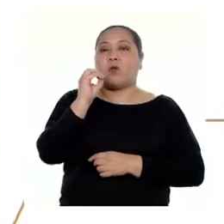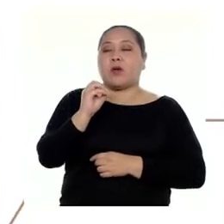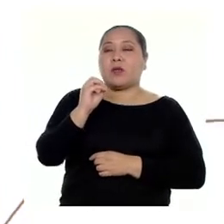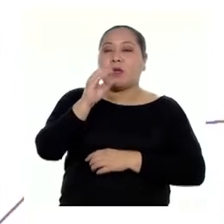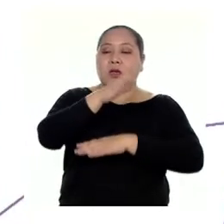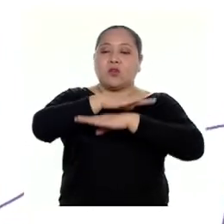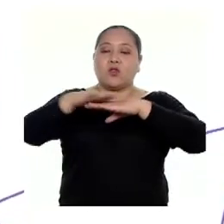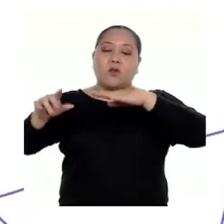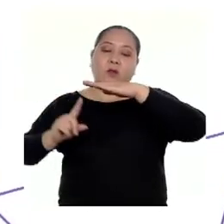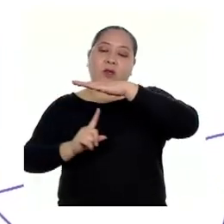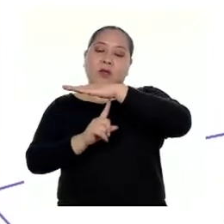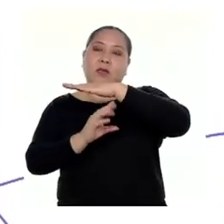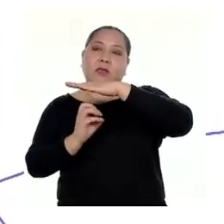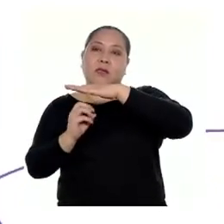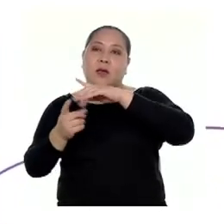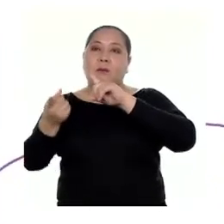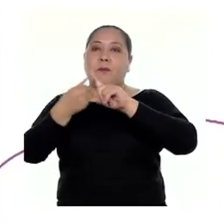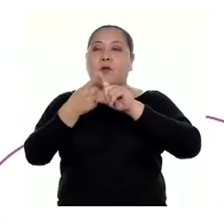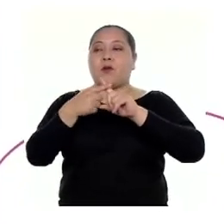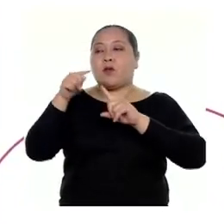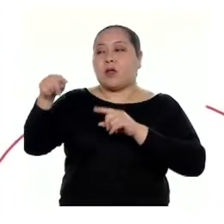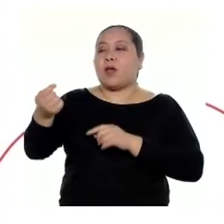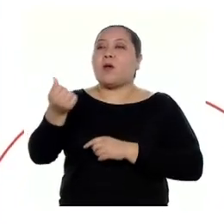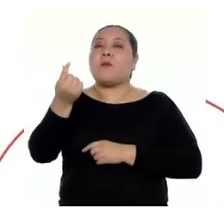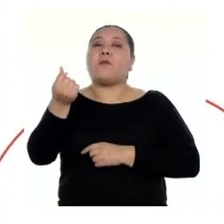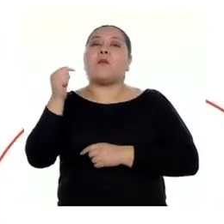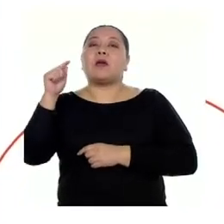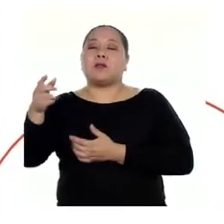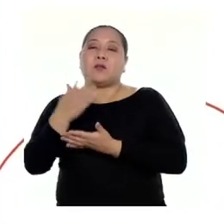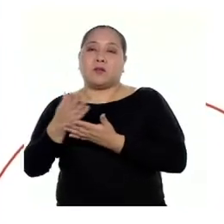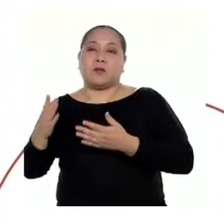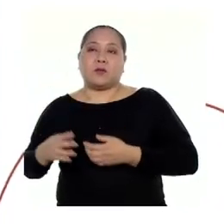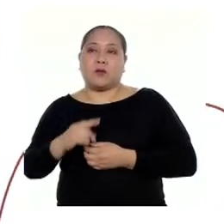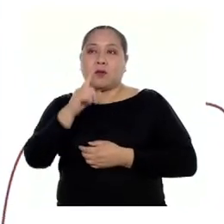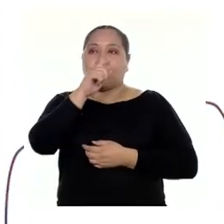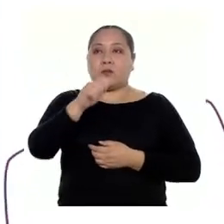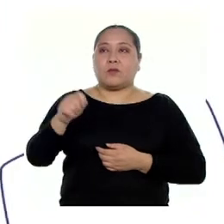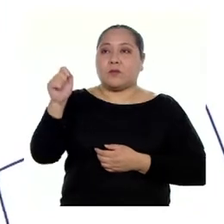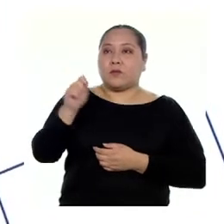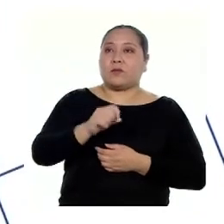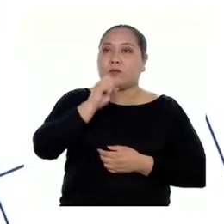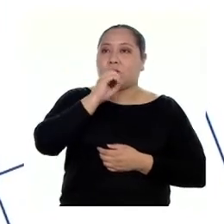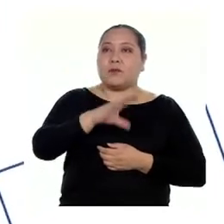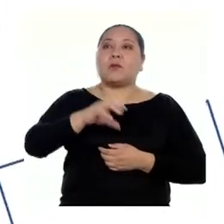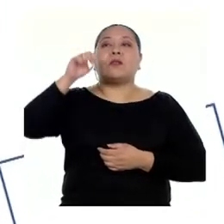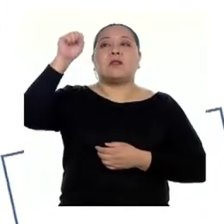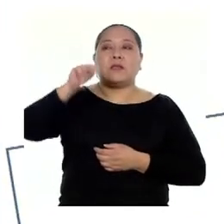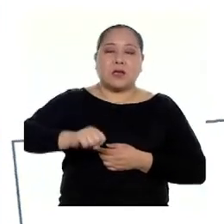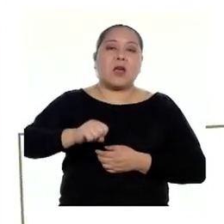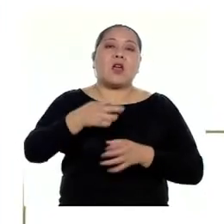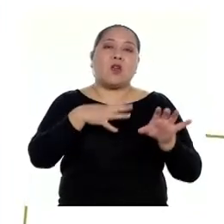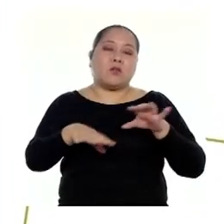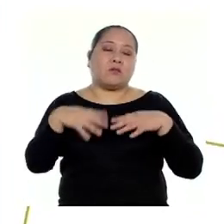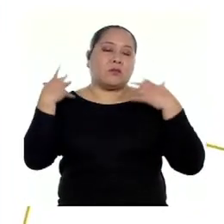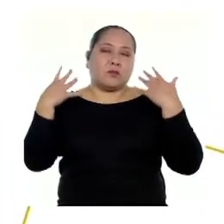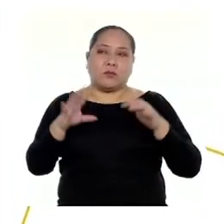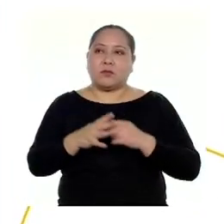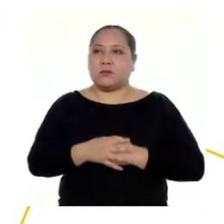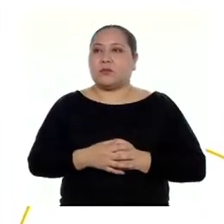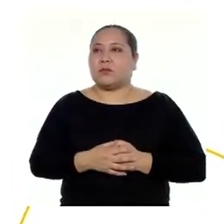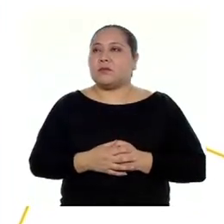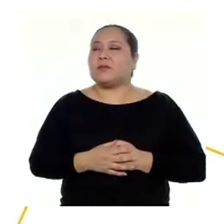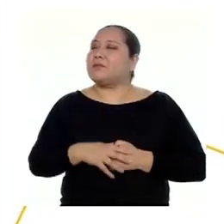sobre 100 multiplicado por el precio. En ese caso marcaría el recuadro que dice, lo hice completamente, ¿no?